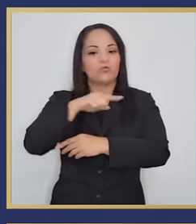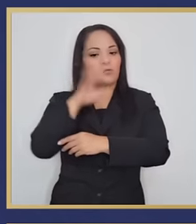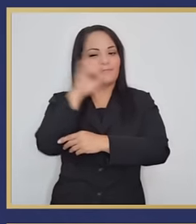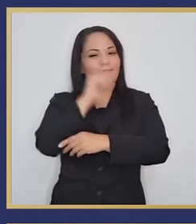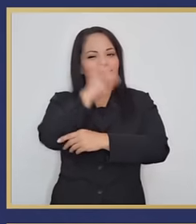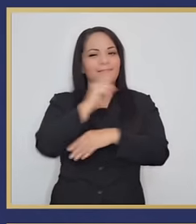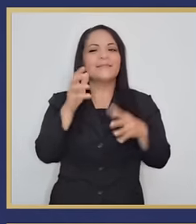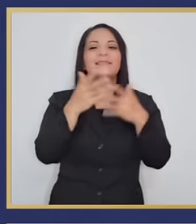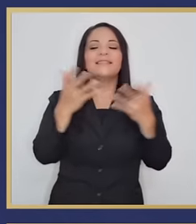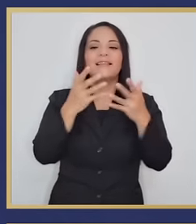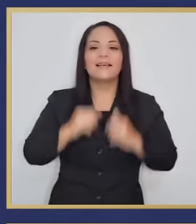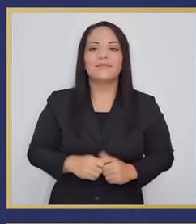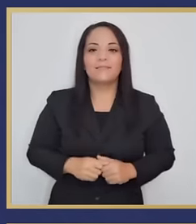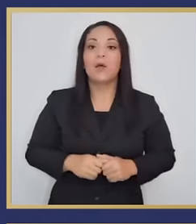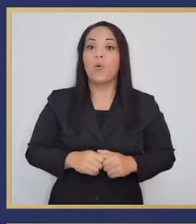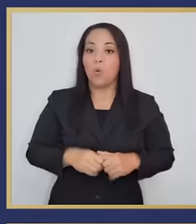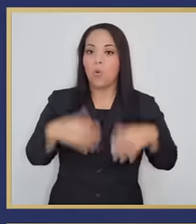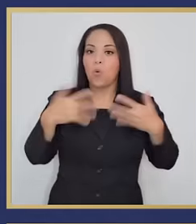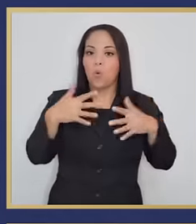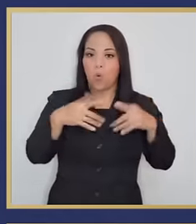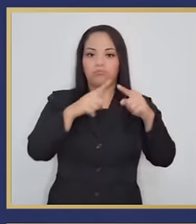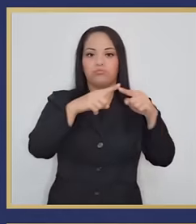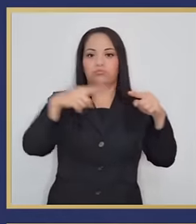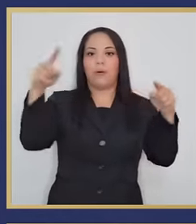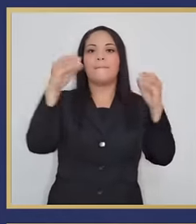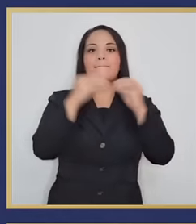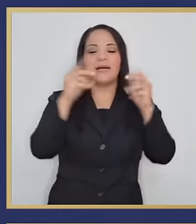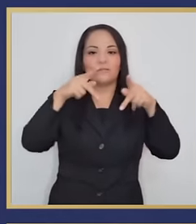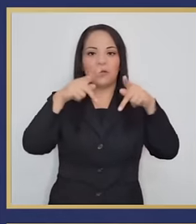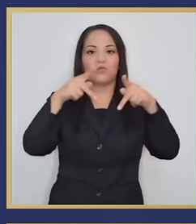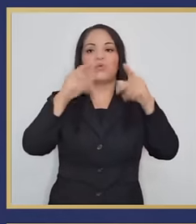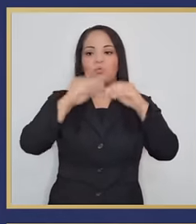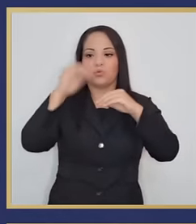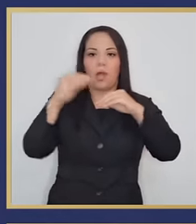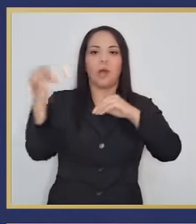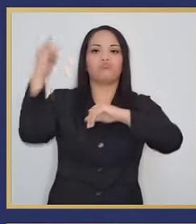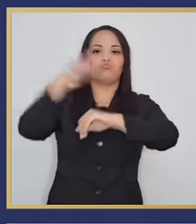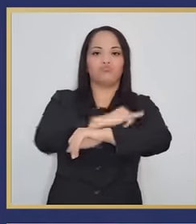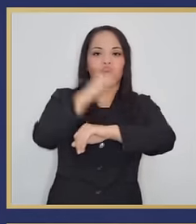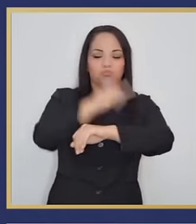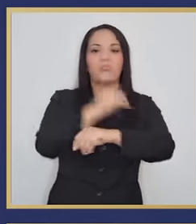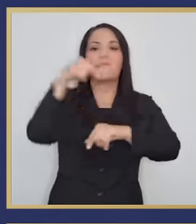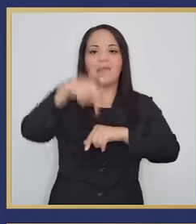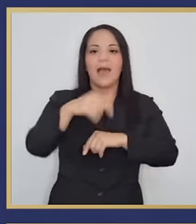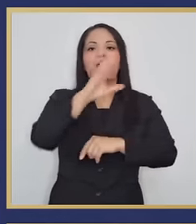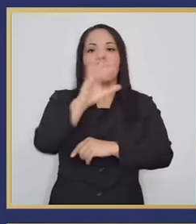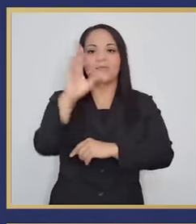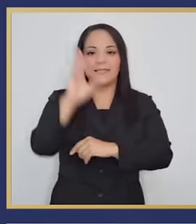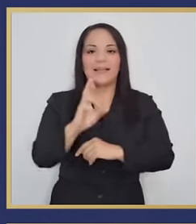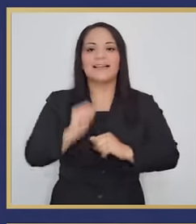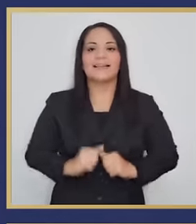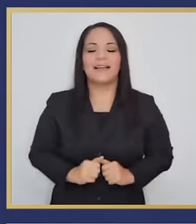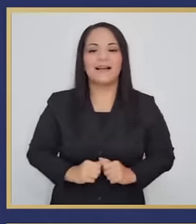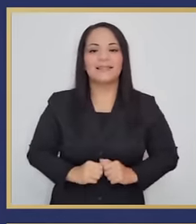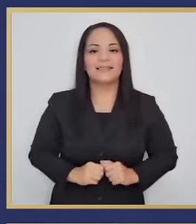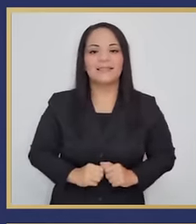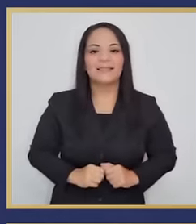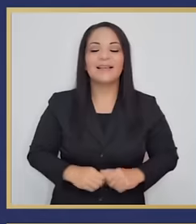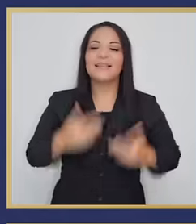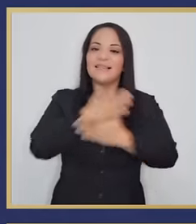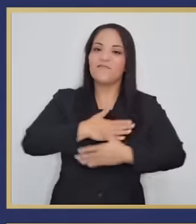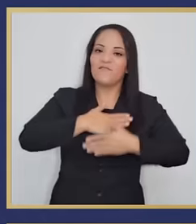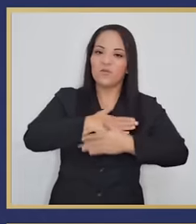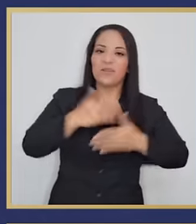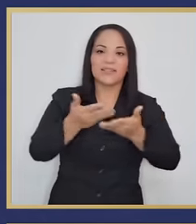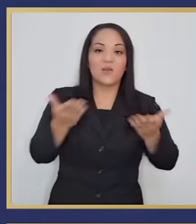Y nosotros sí hemos notado que ha existido un incremento en la cantidad de vuelos y gente que puede o que viene a Costa Rica para